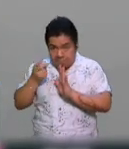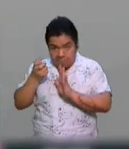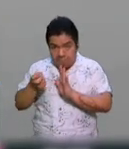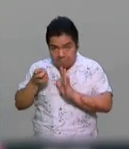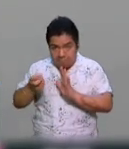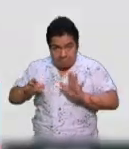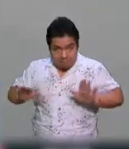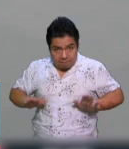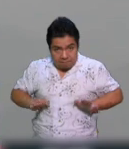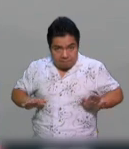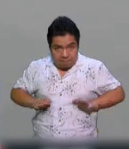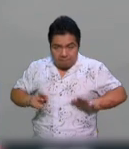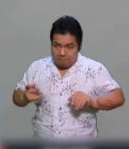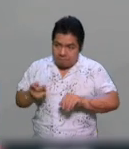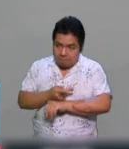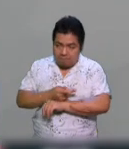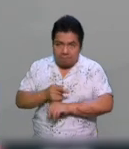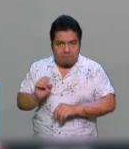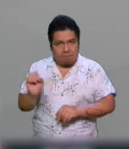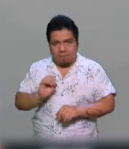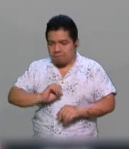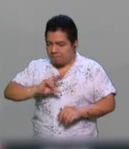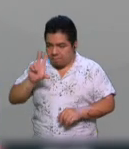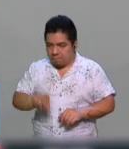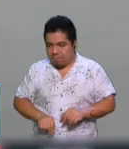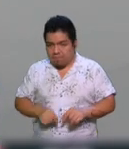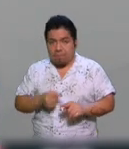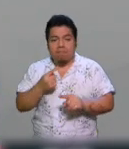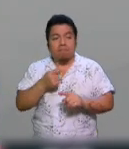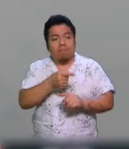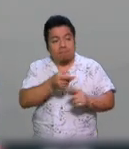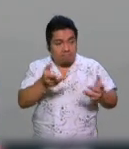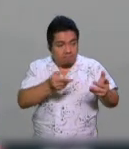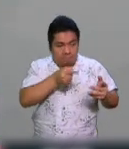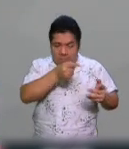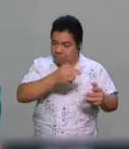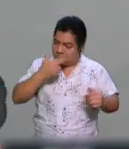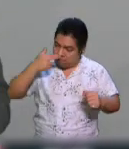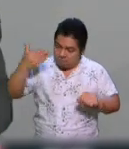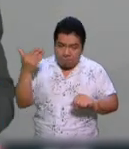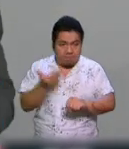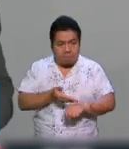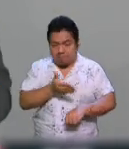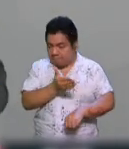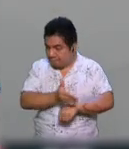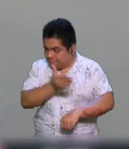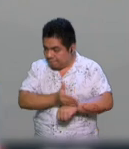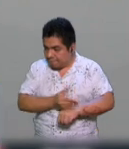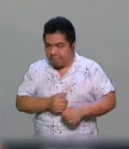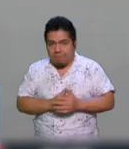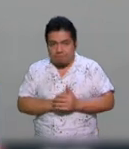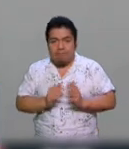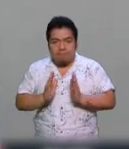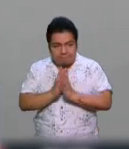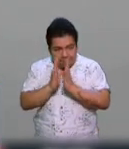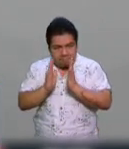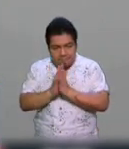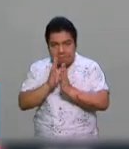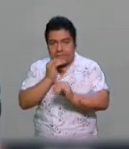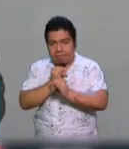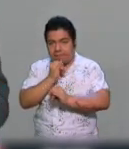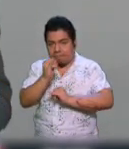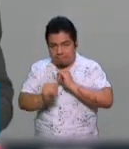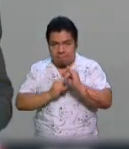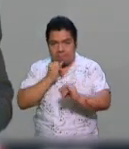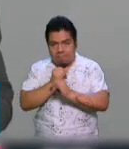de actos y por ello requerimos que quien la haga la pague y por ello requerimos que haya colaboración internacional